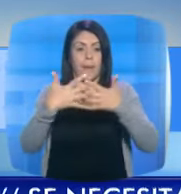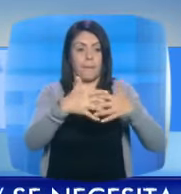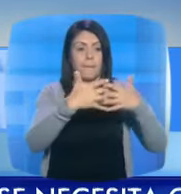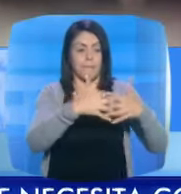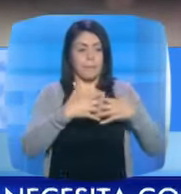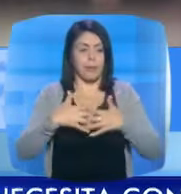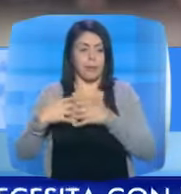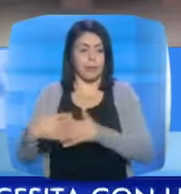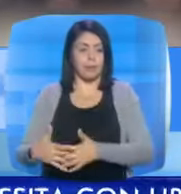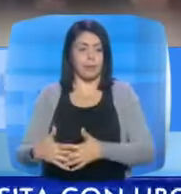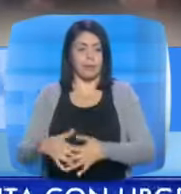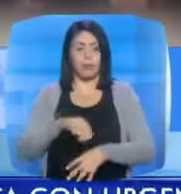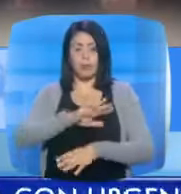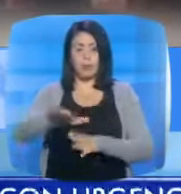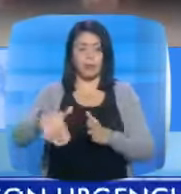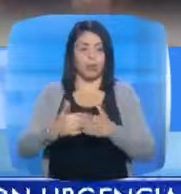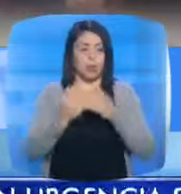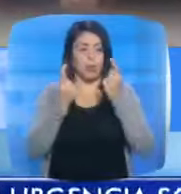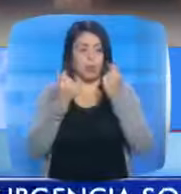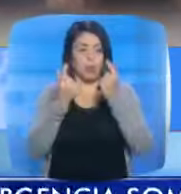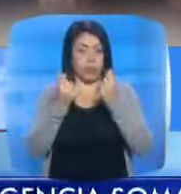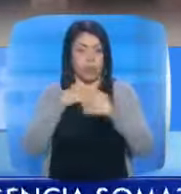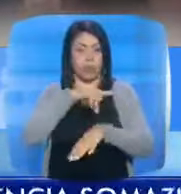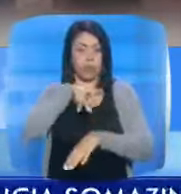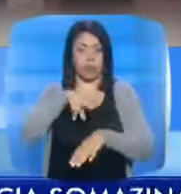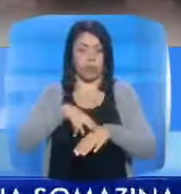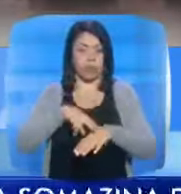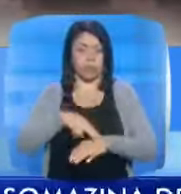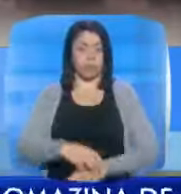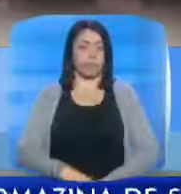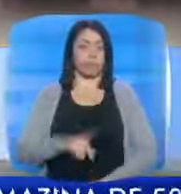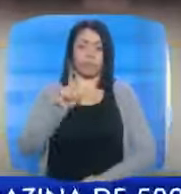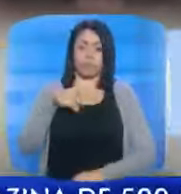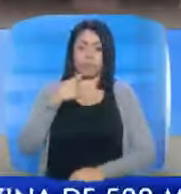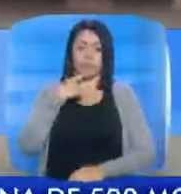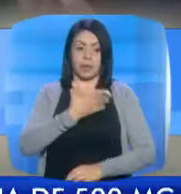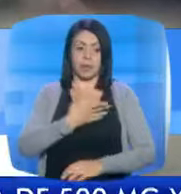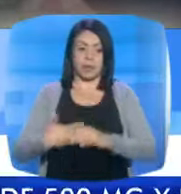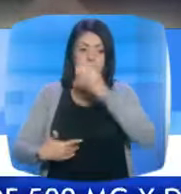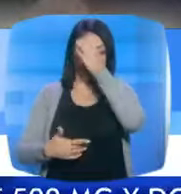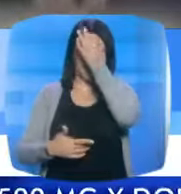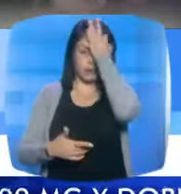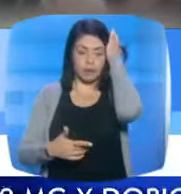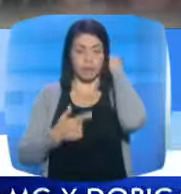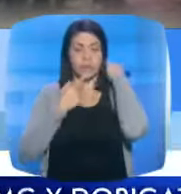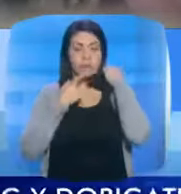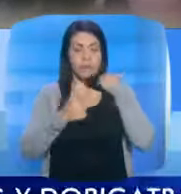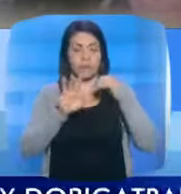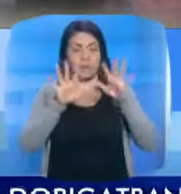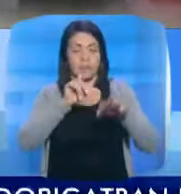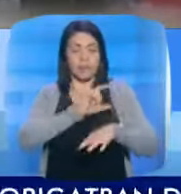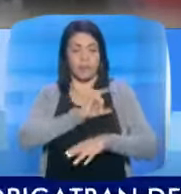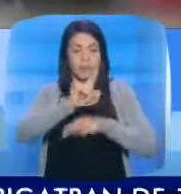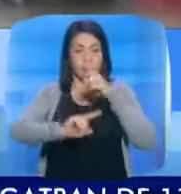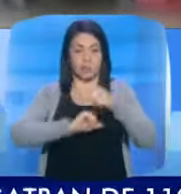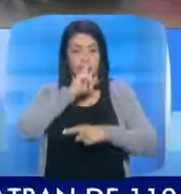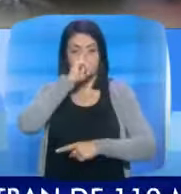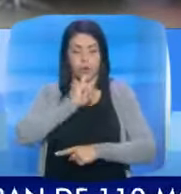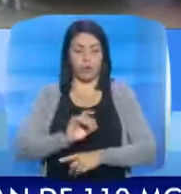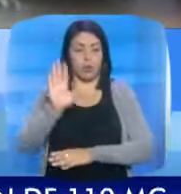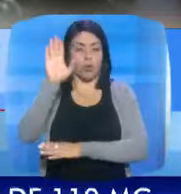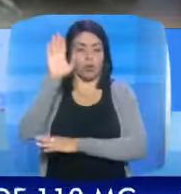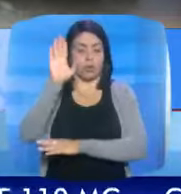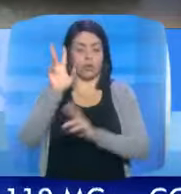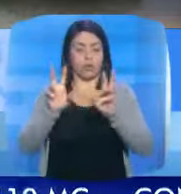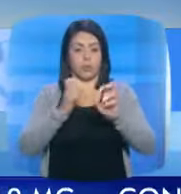y en un torio de la economía nacional. El jefe de Estado reiteró que para el 10 de enero del próximo año será